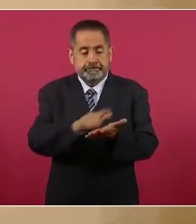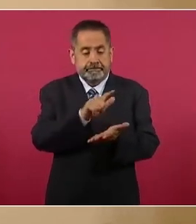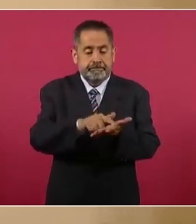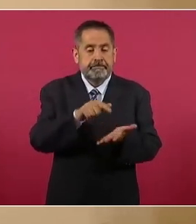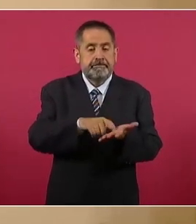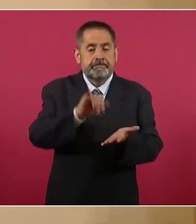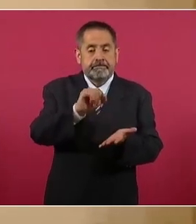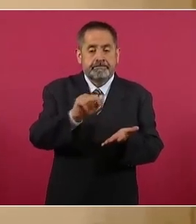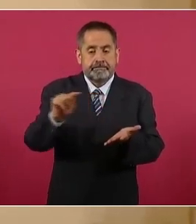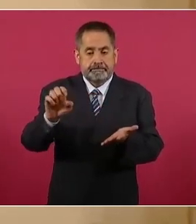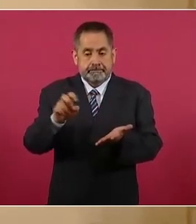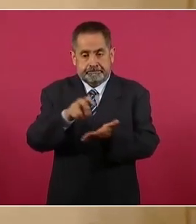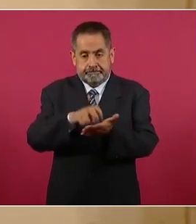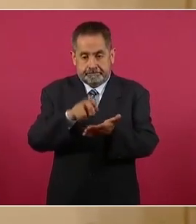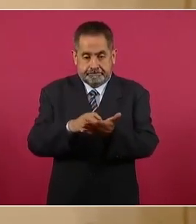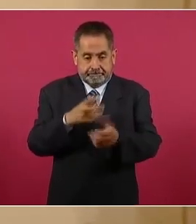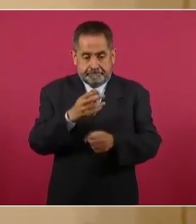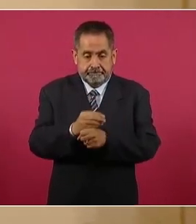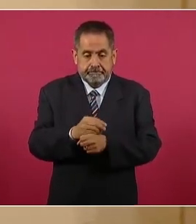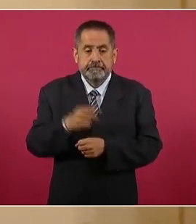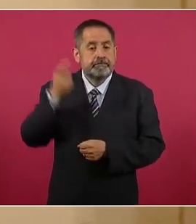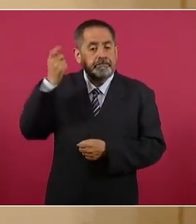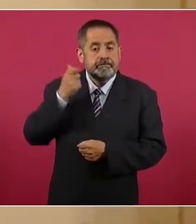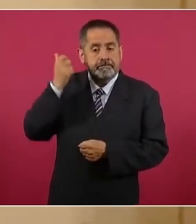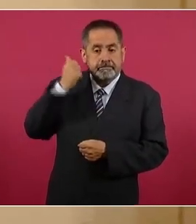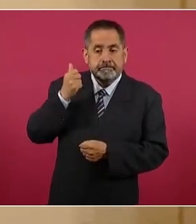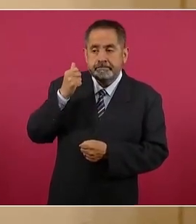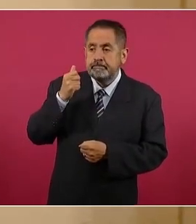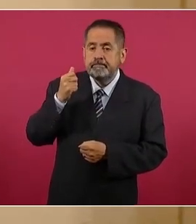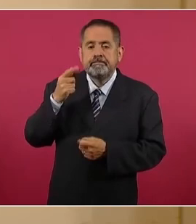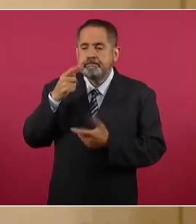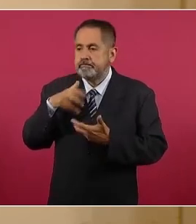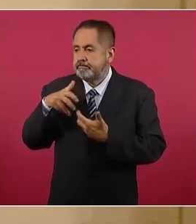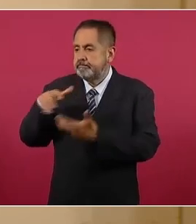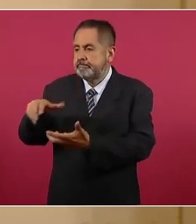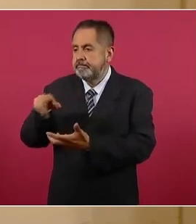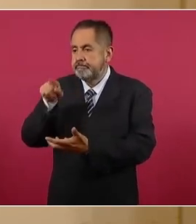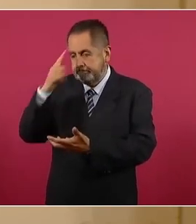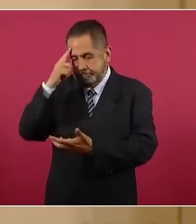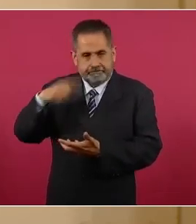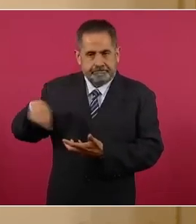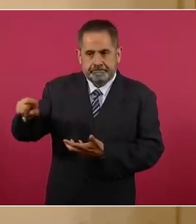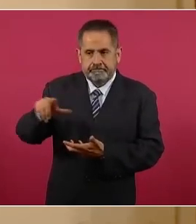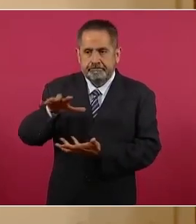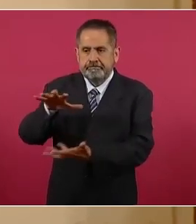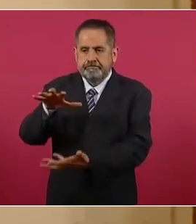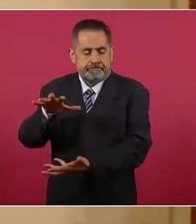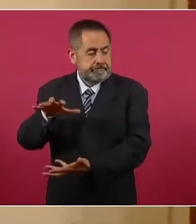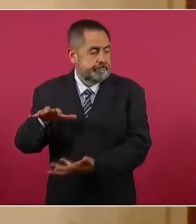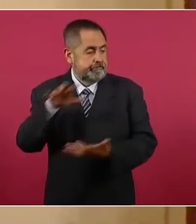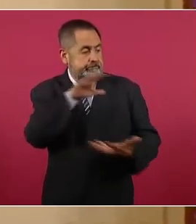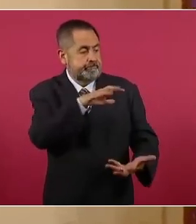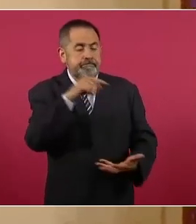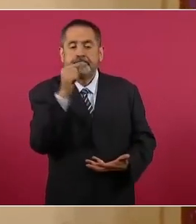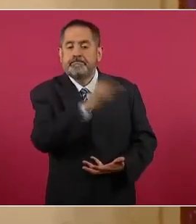Issste y entregaron las pensiones a los trabajadores al Servicio del Estado, a los intereses de banqueros. Con ello,